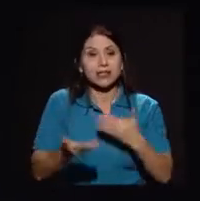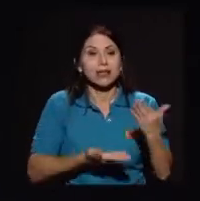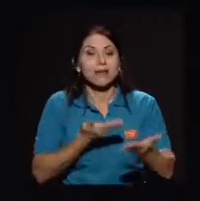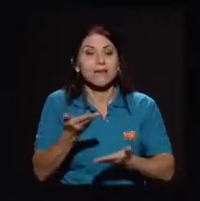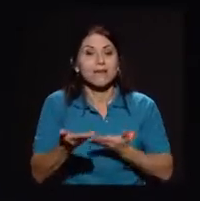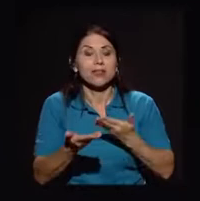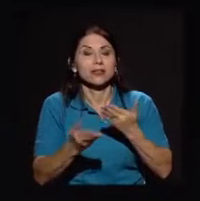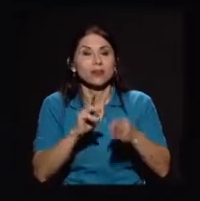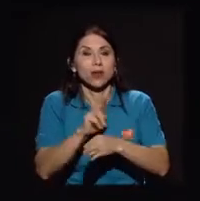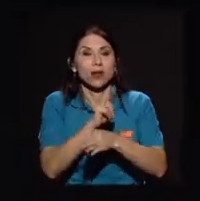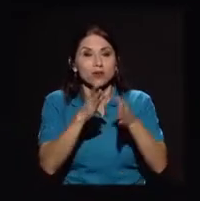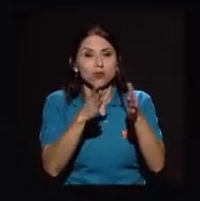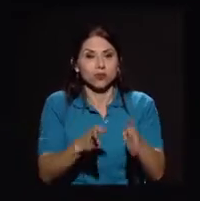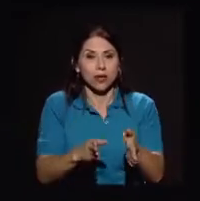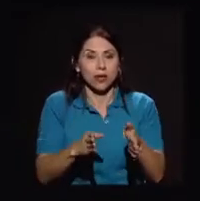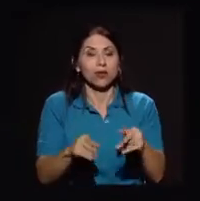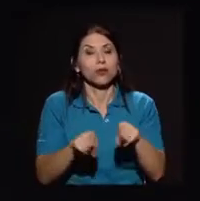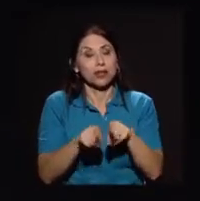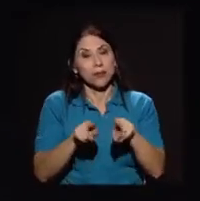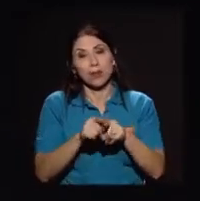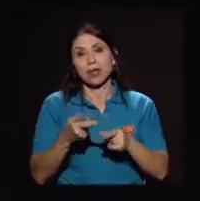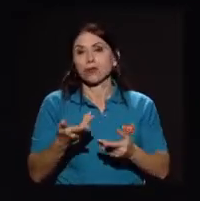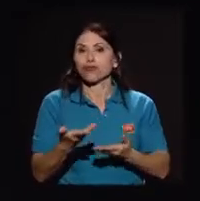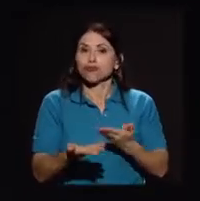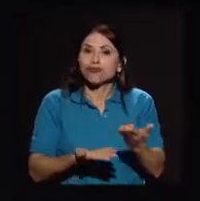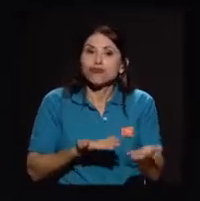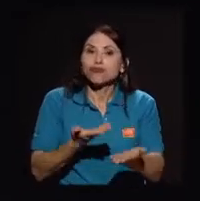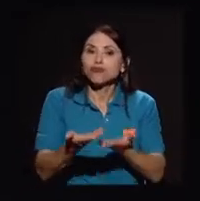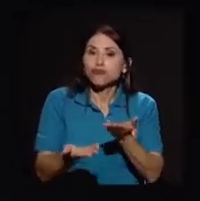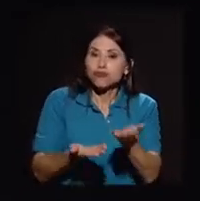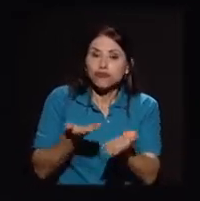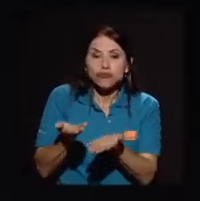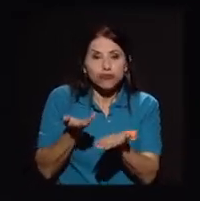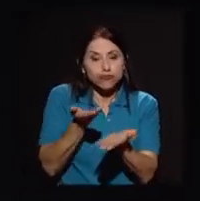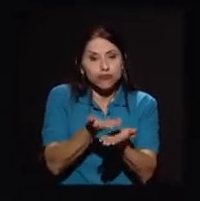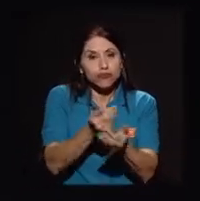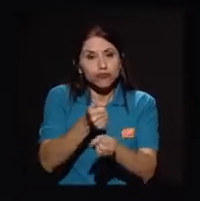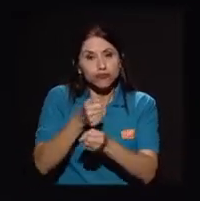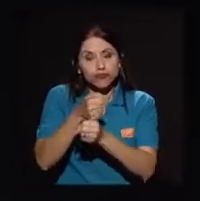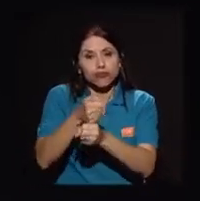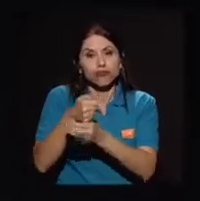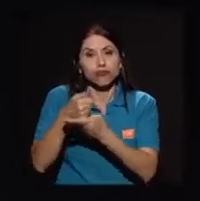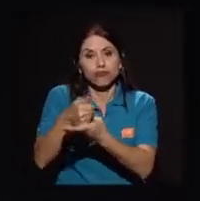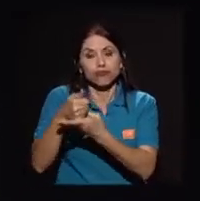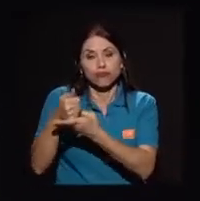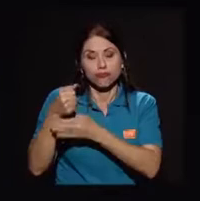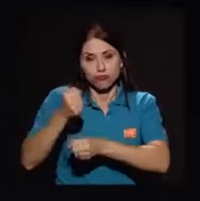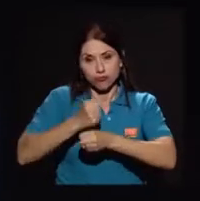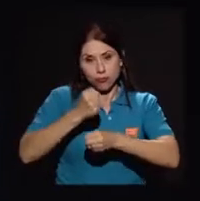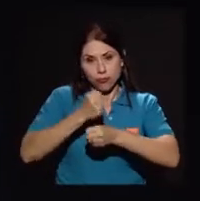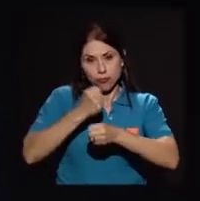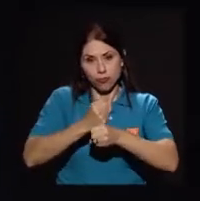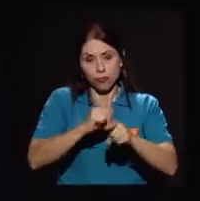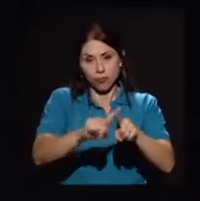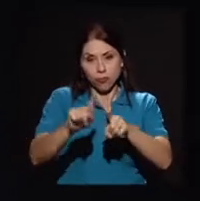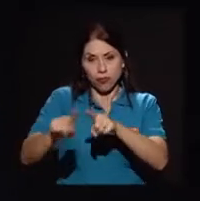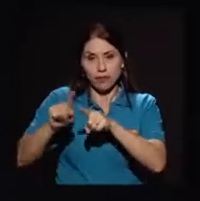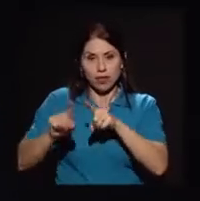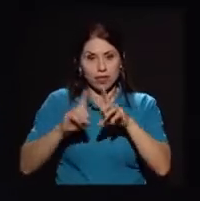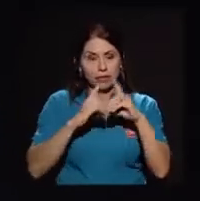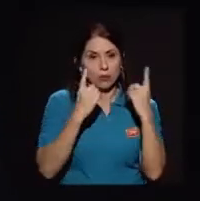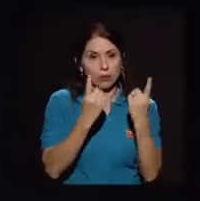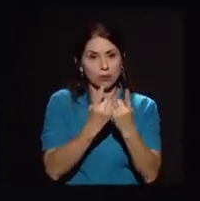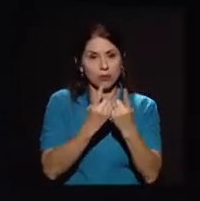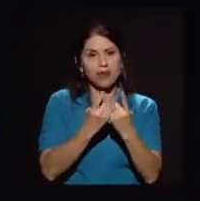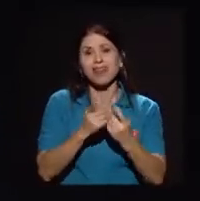coadyuvante a facilitar, digamos, la gestión interna de cada una de las dependencias universitarias. Ciertamente es invisible, pero, como señala